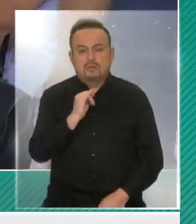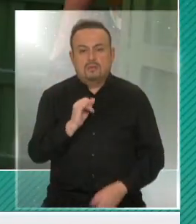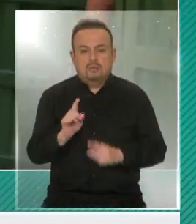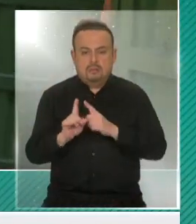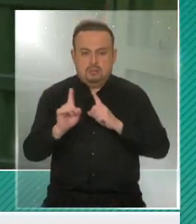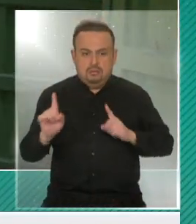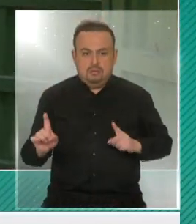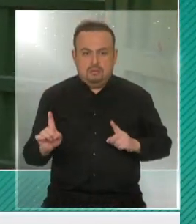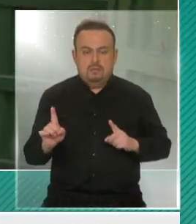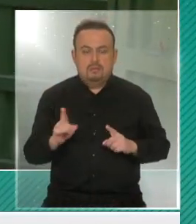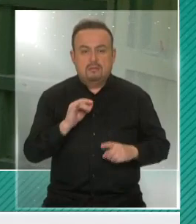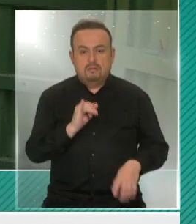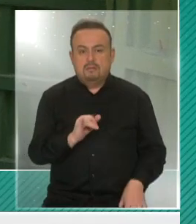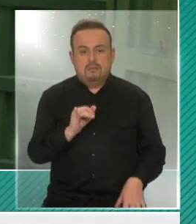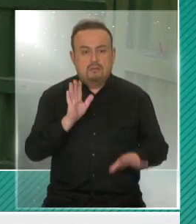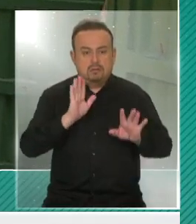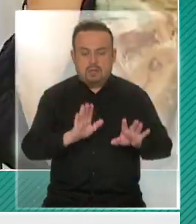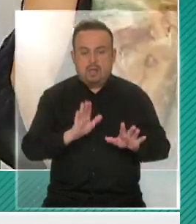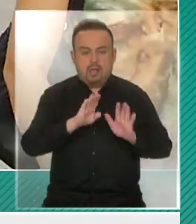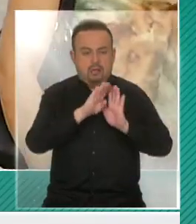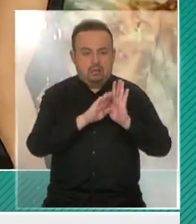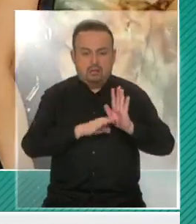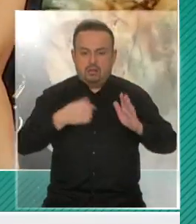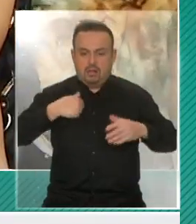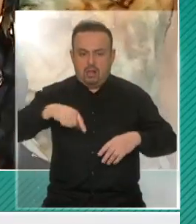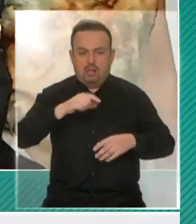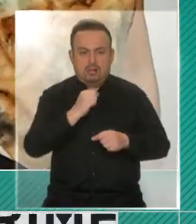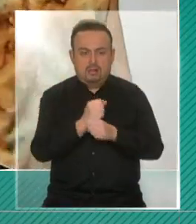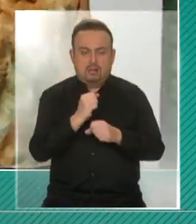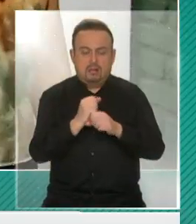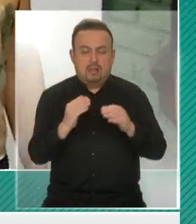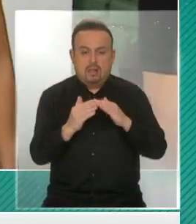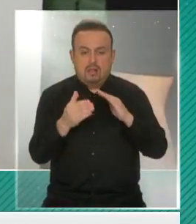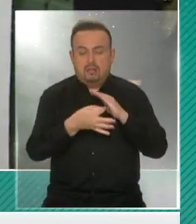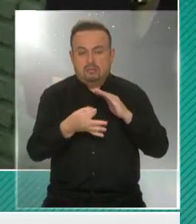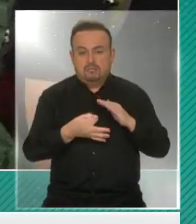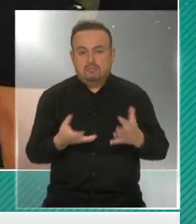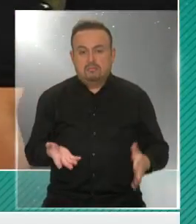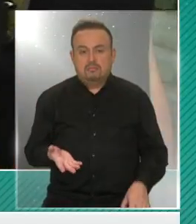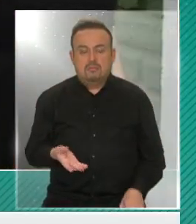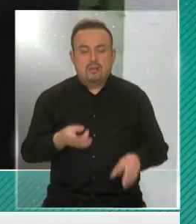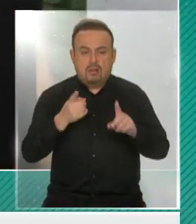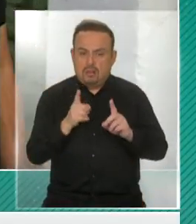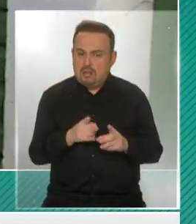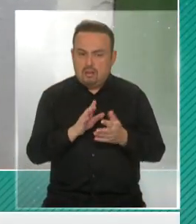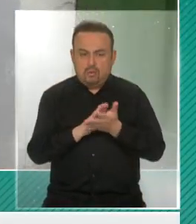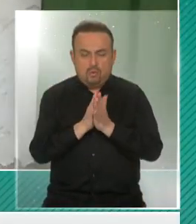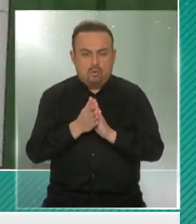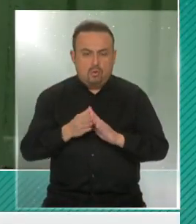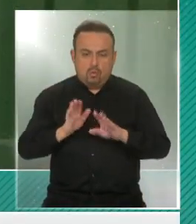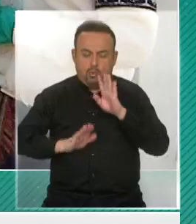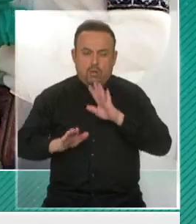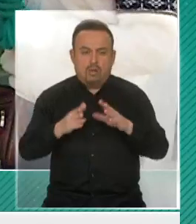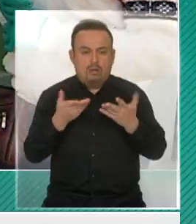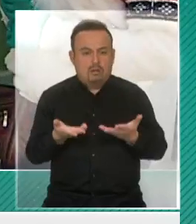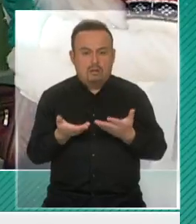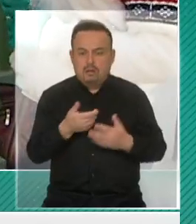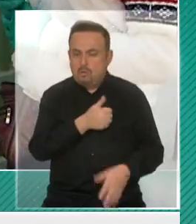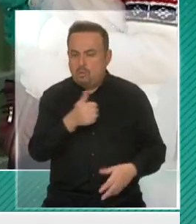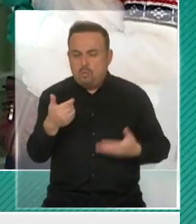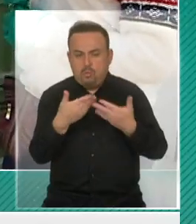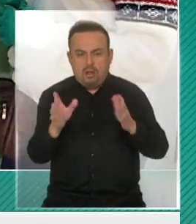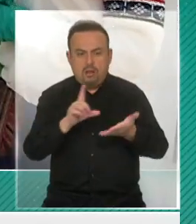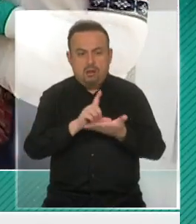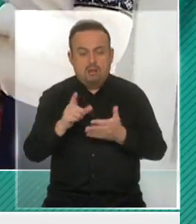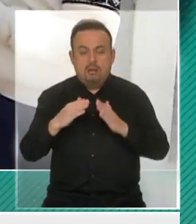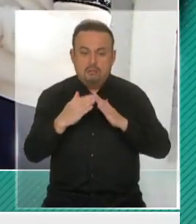distanciamiento social, que es algo que forma parte de los protocolos de trabajo que tenemos en la moneda, porque efectivamente hay que tomar todos los resguardos y eso tiene que ser en todos los lugares,